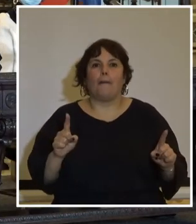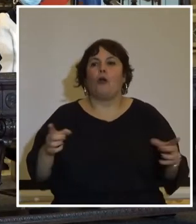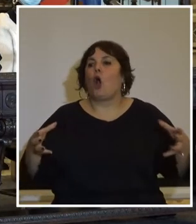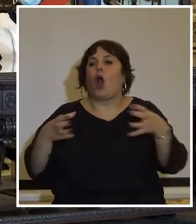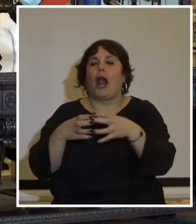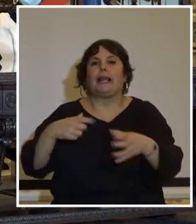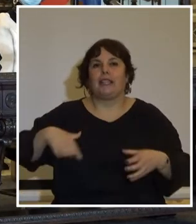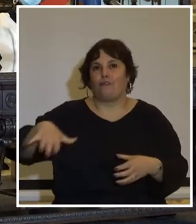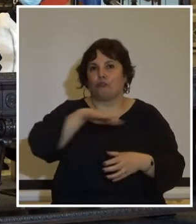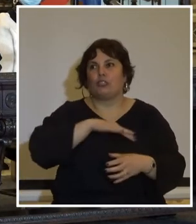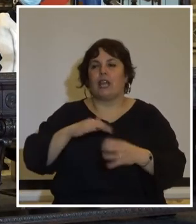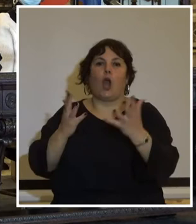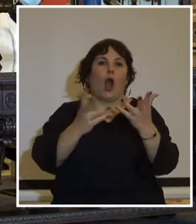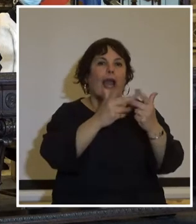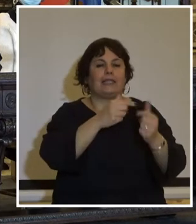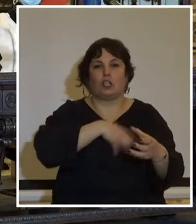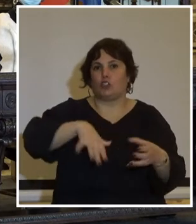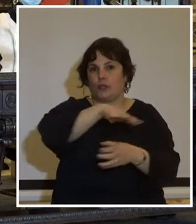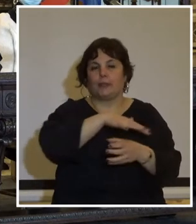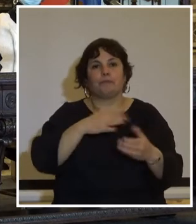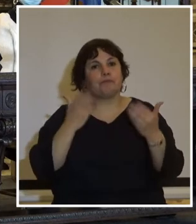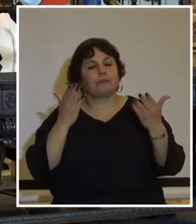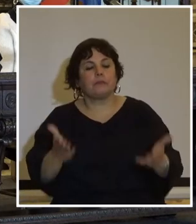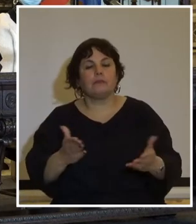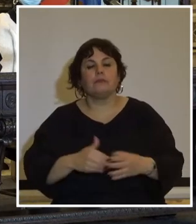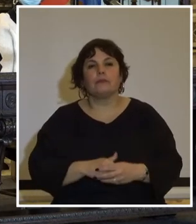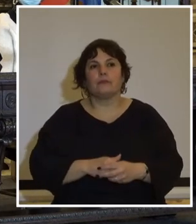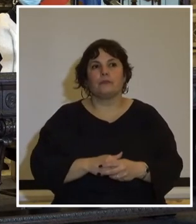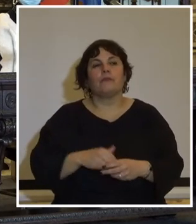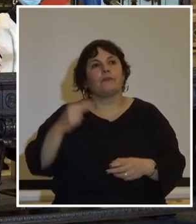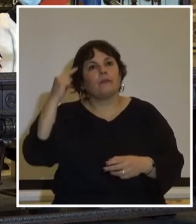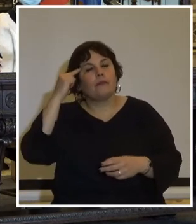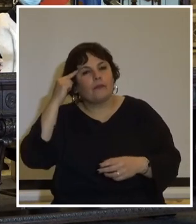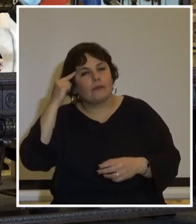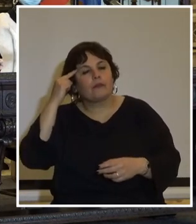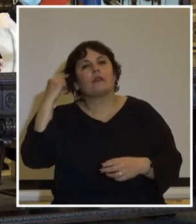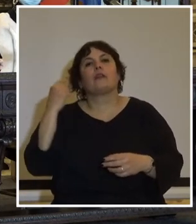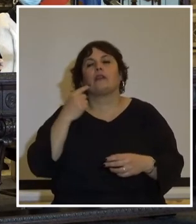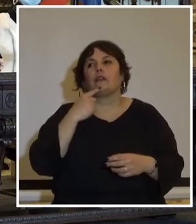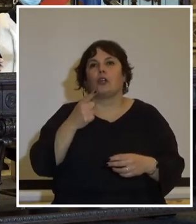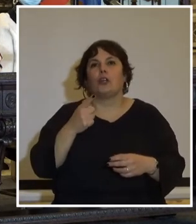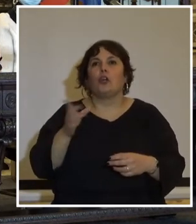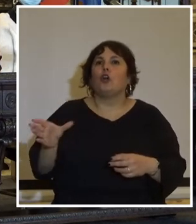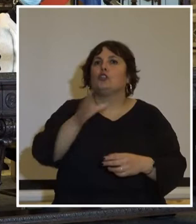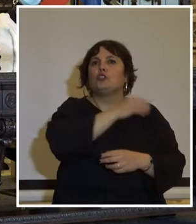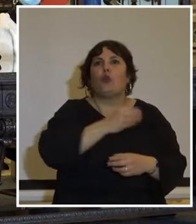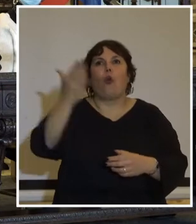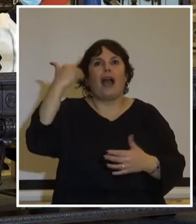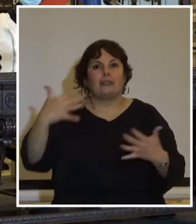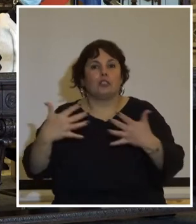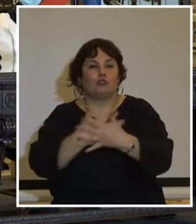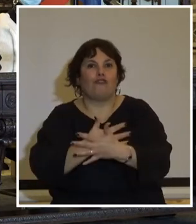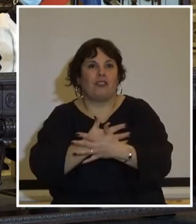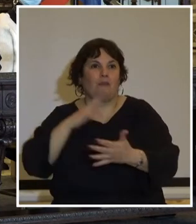colectivos sociales de las organizaciones por eso recordando todo lo que sufrimos durante la